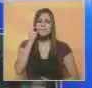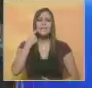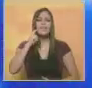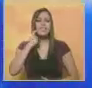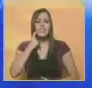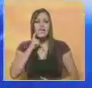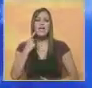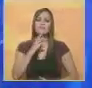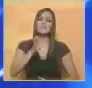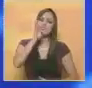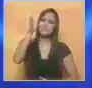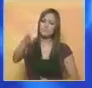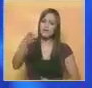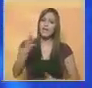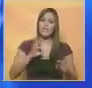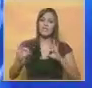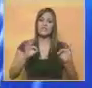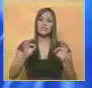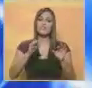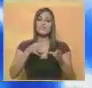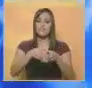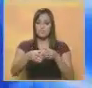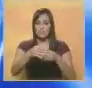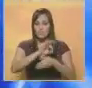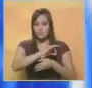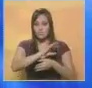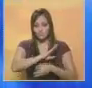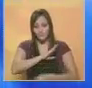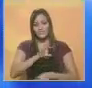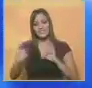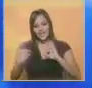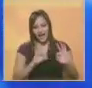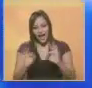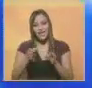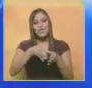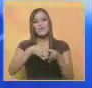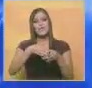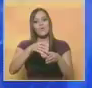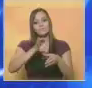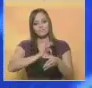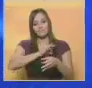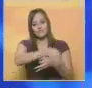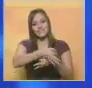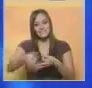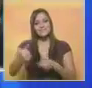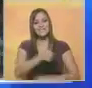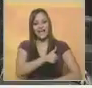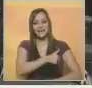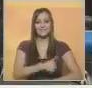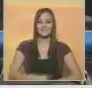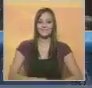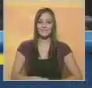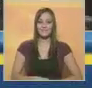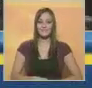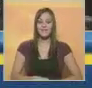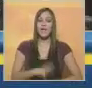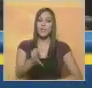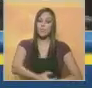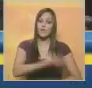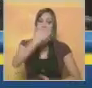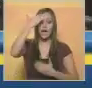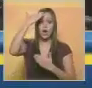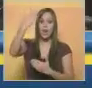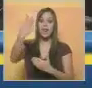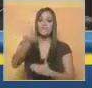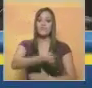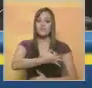Gutiérrez quien se encuentra desde el Teatro Municipal de Chacao. Buenas tardes Santiago. Hola Ana, buenas tardes. Amigos de todo el país,